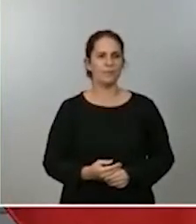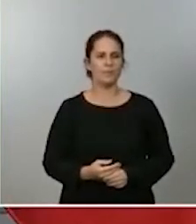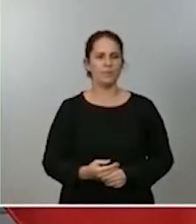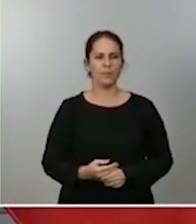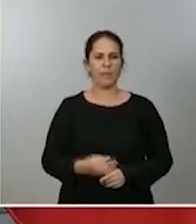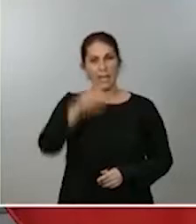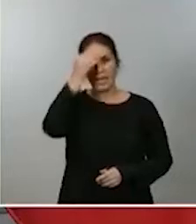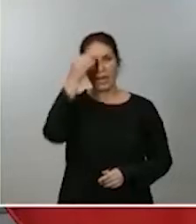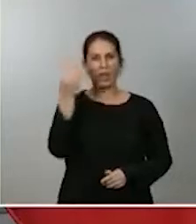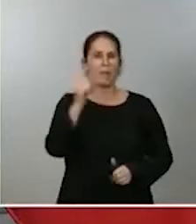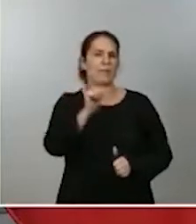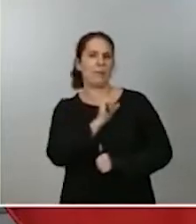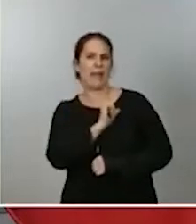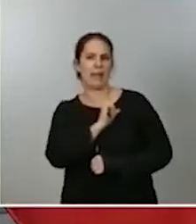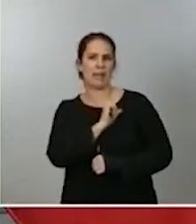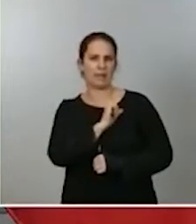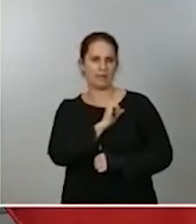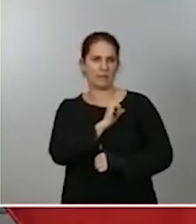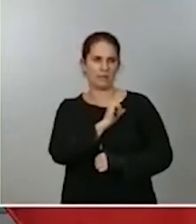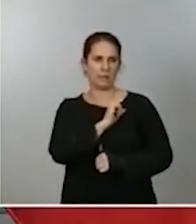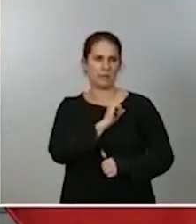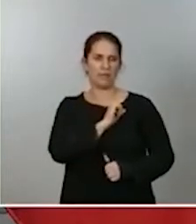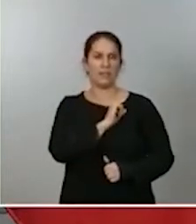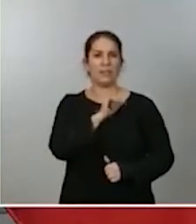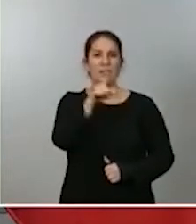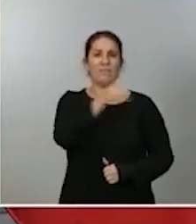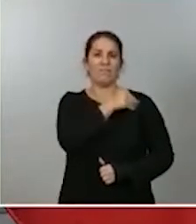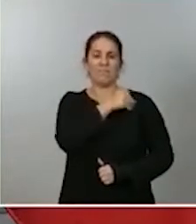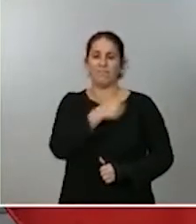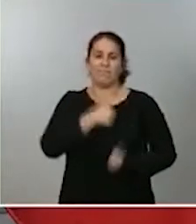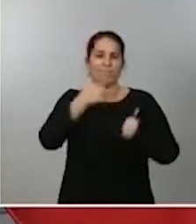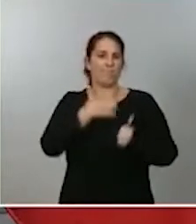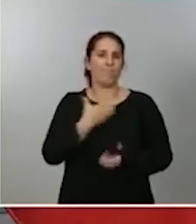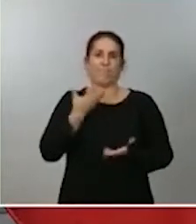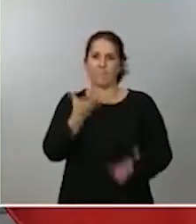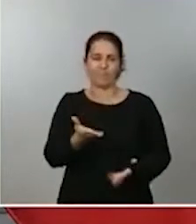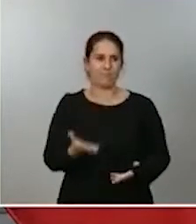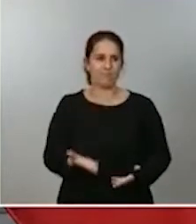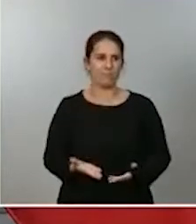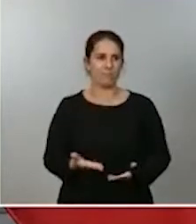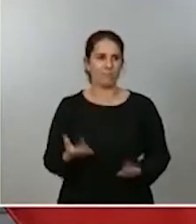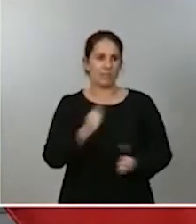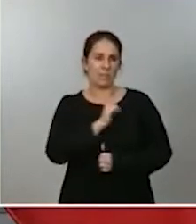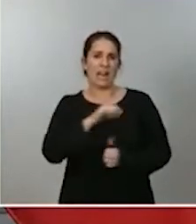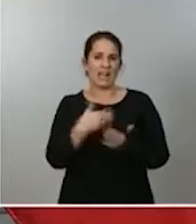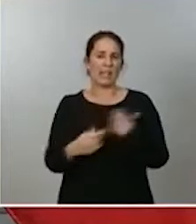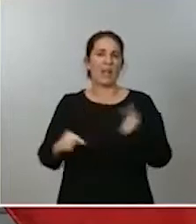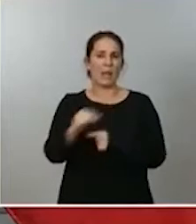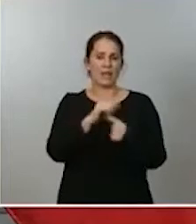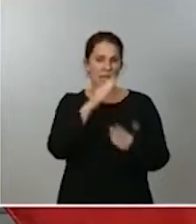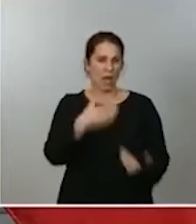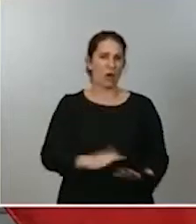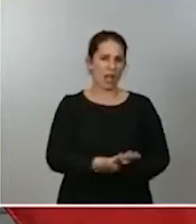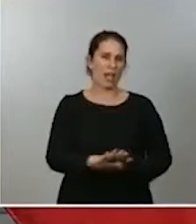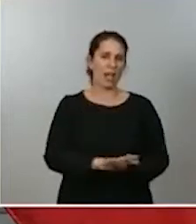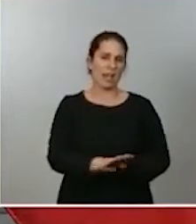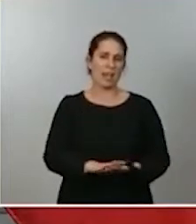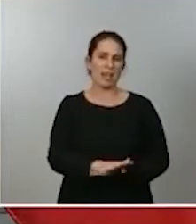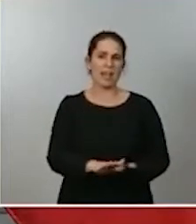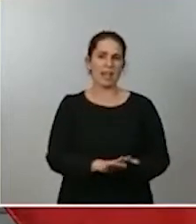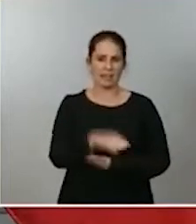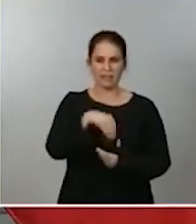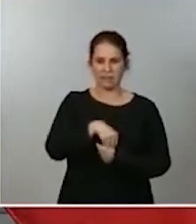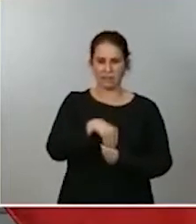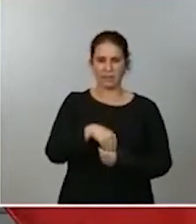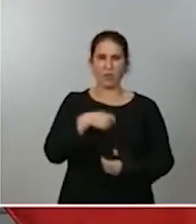Haga la pregunta que usted me hacía, siento no poder ayudarle más, pero creo que hay que esperar a los debates que se están produciendo, en la propia comisión,